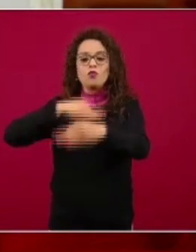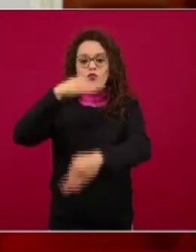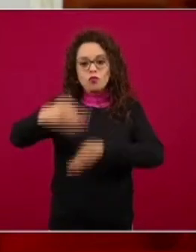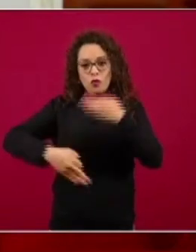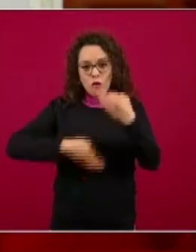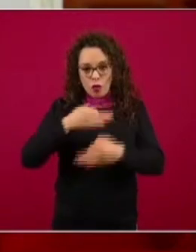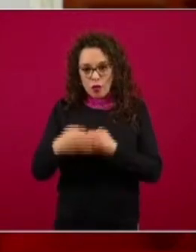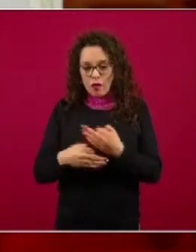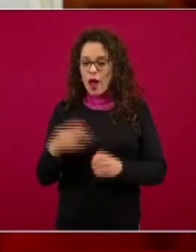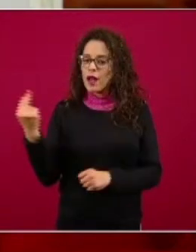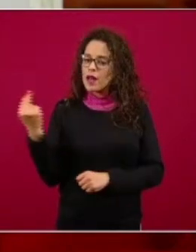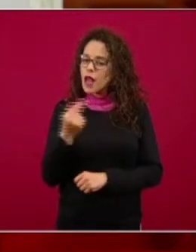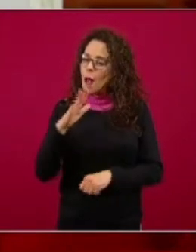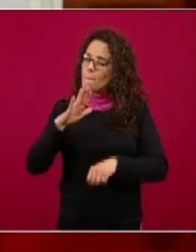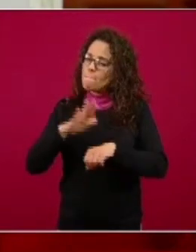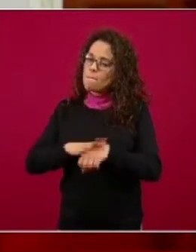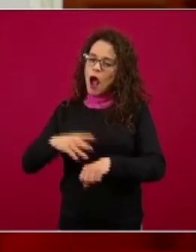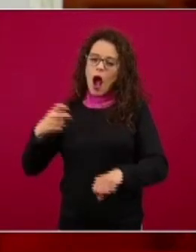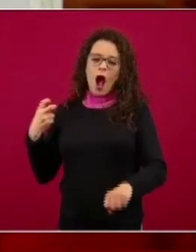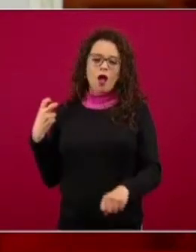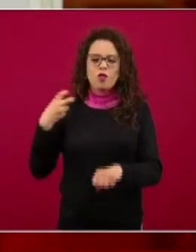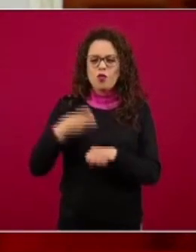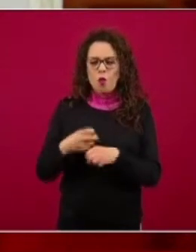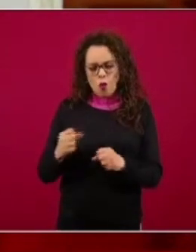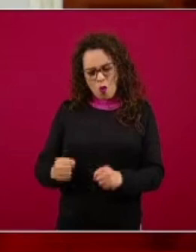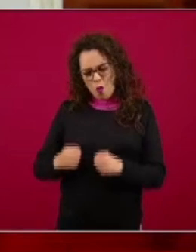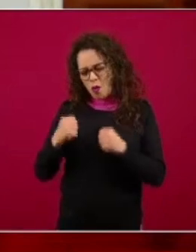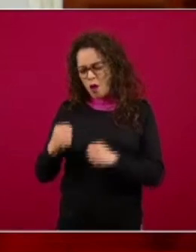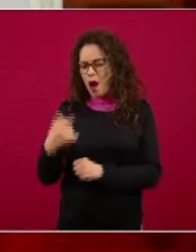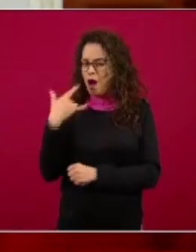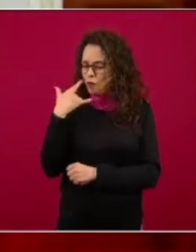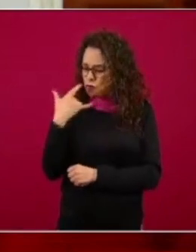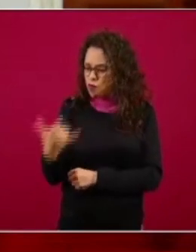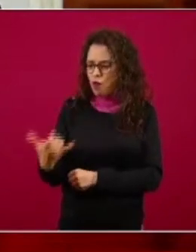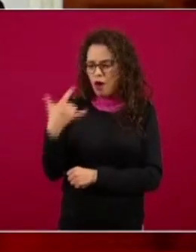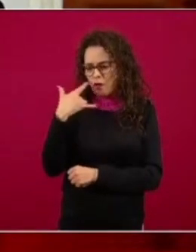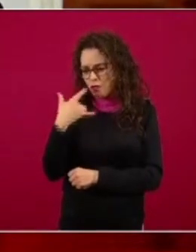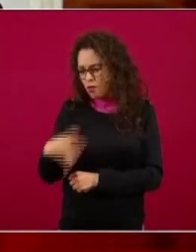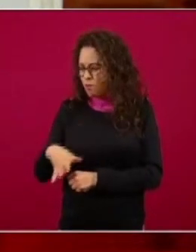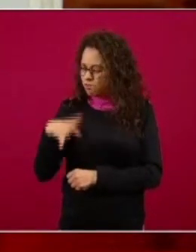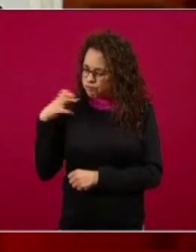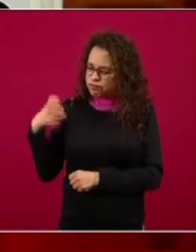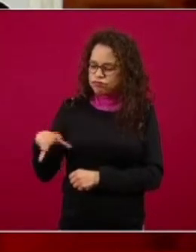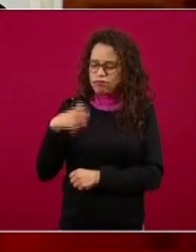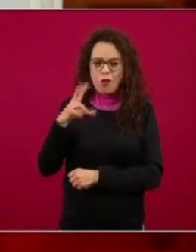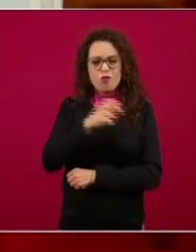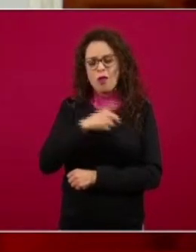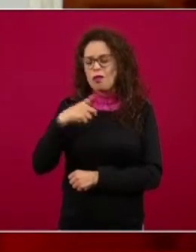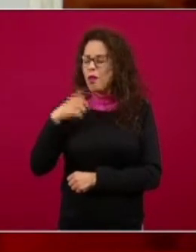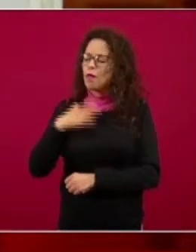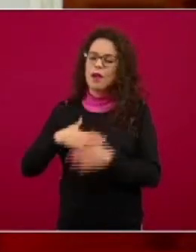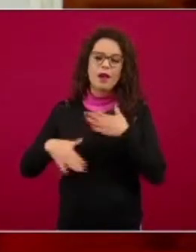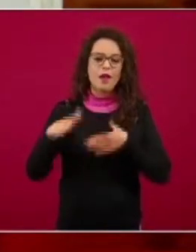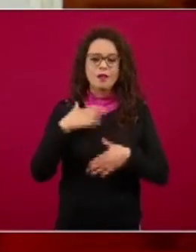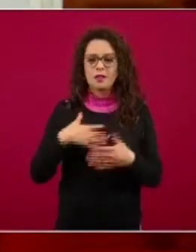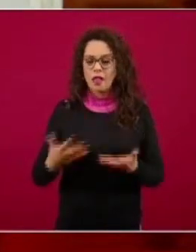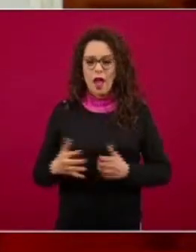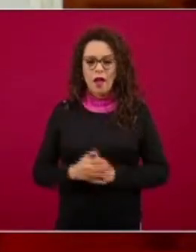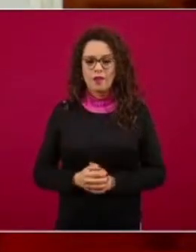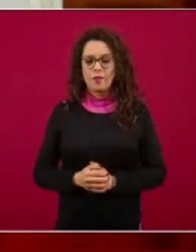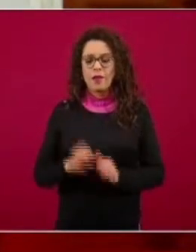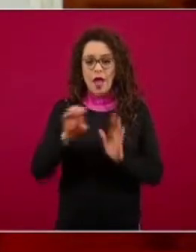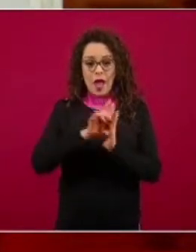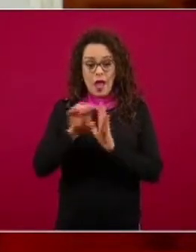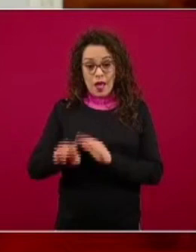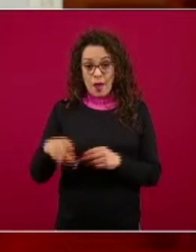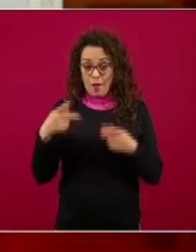esfuerzos para que no nos cansemos. Yo siempre menciono que los grandes campeones que van en las